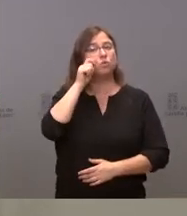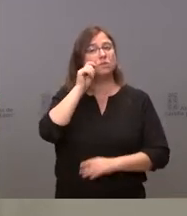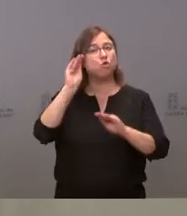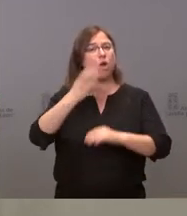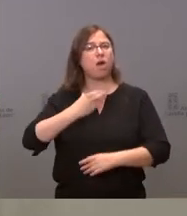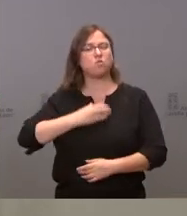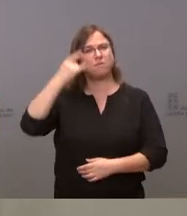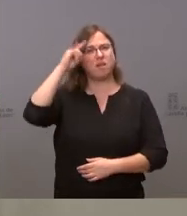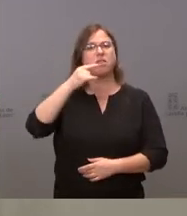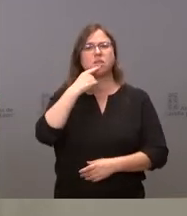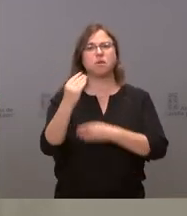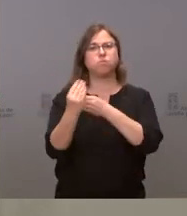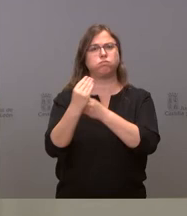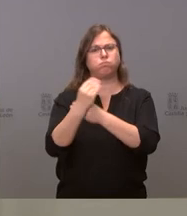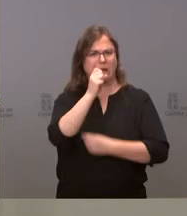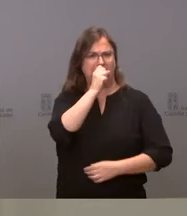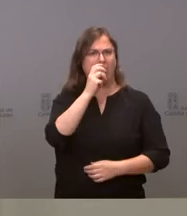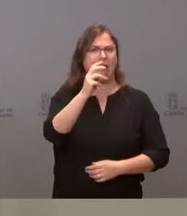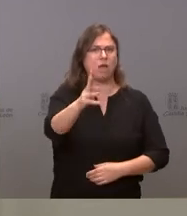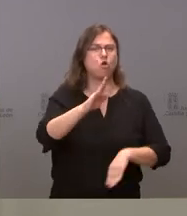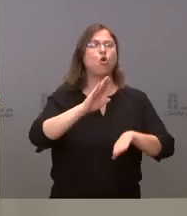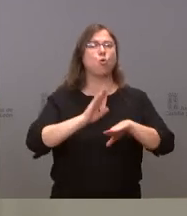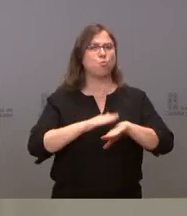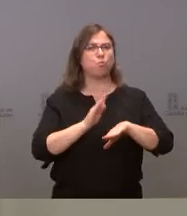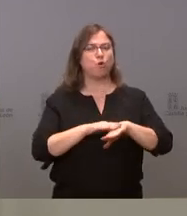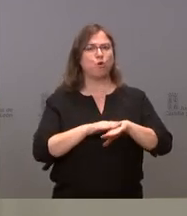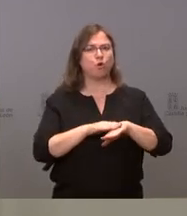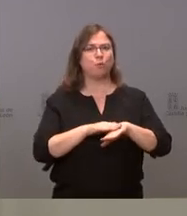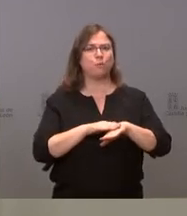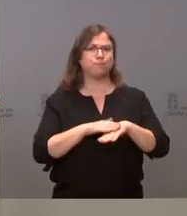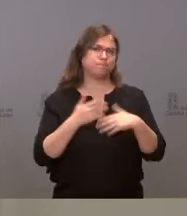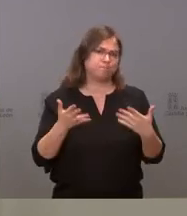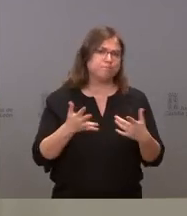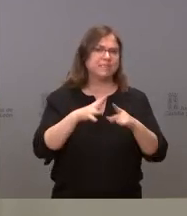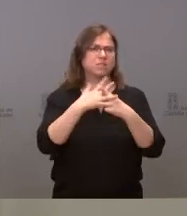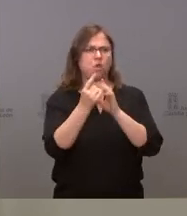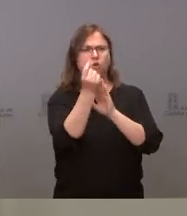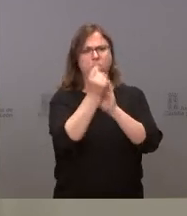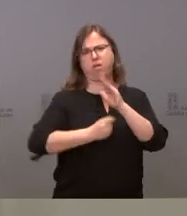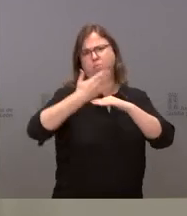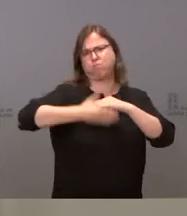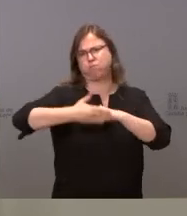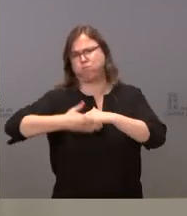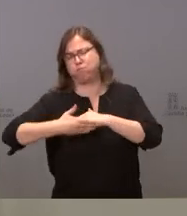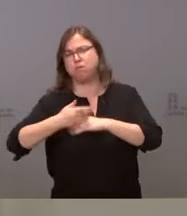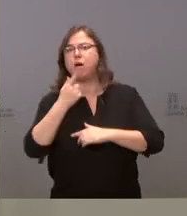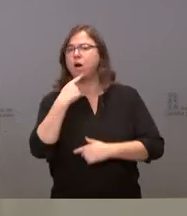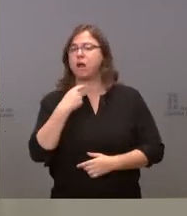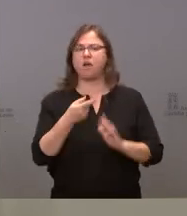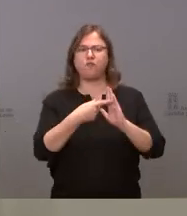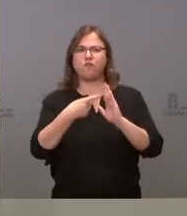decía que van a estar recibiendo ayudas durante años debido a todas las medidas restrictivas que se han ido tomando, quitando,